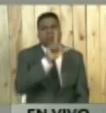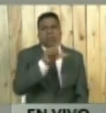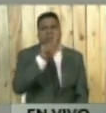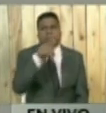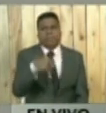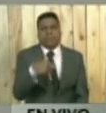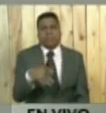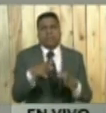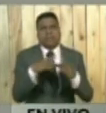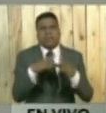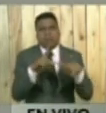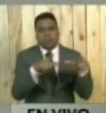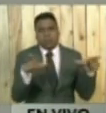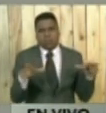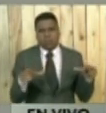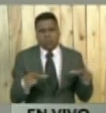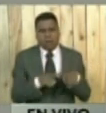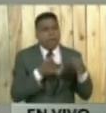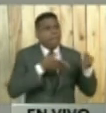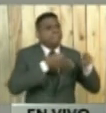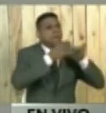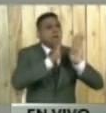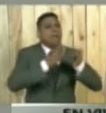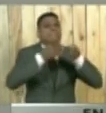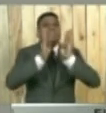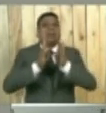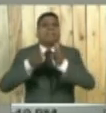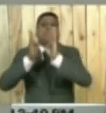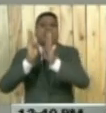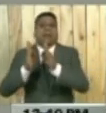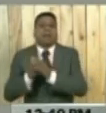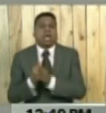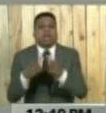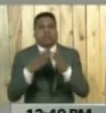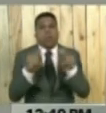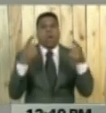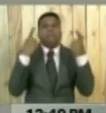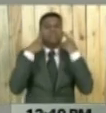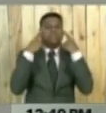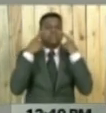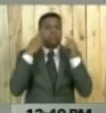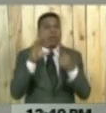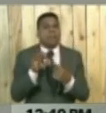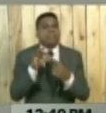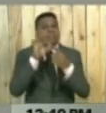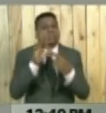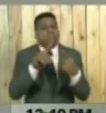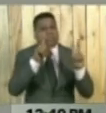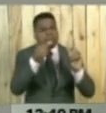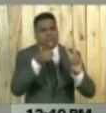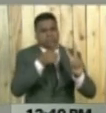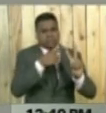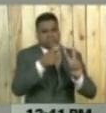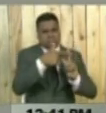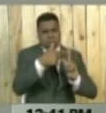las zonas urbanas con una especial atención, también dirigida a las zonas rurales,